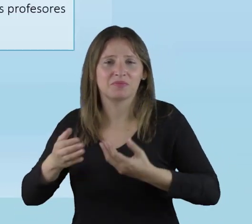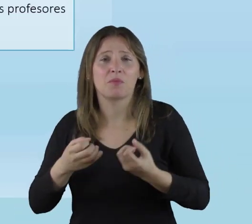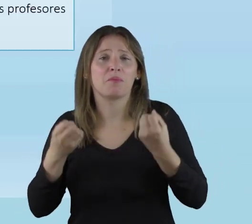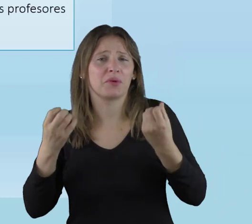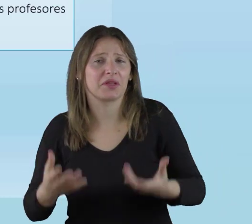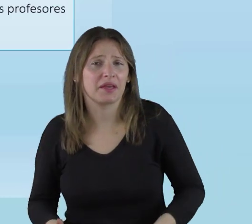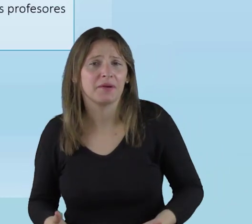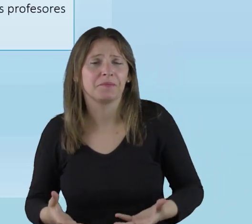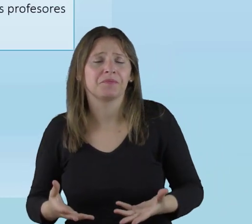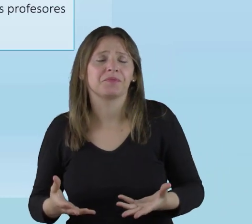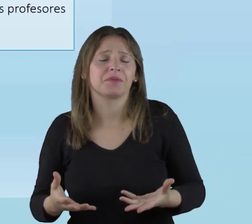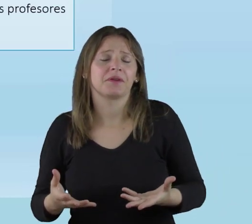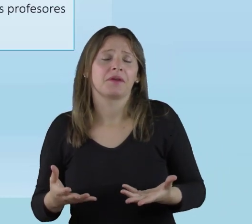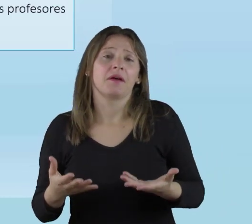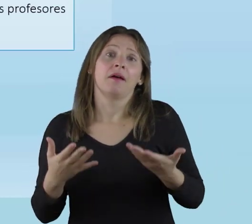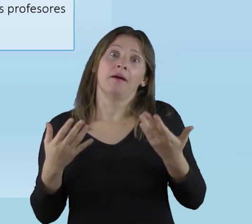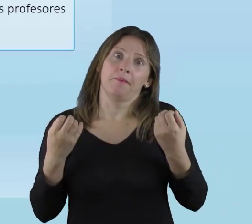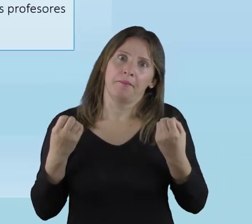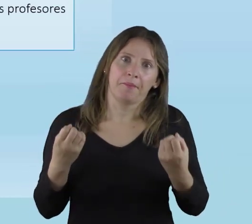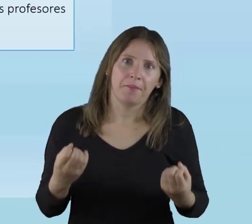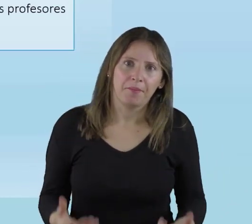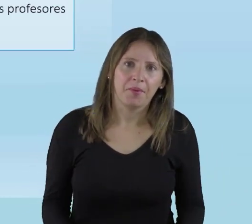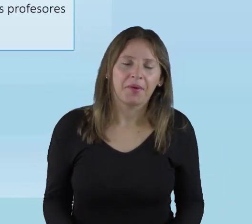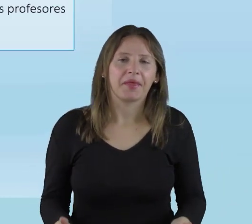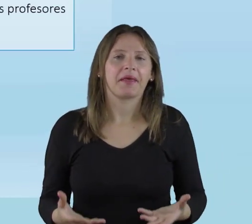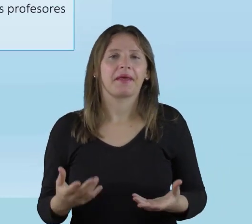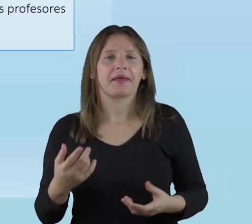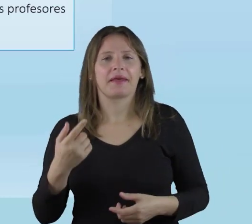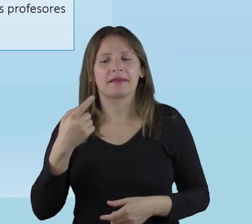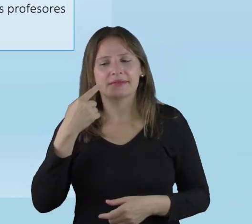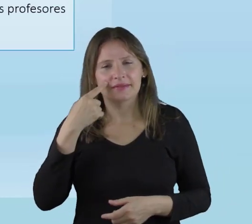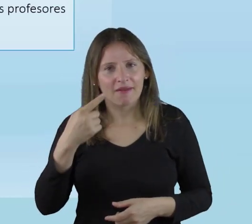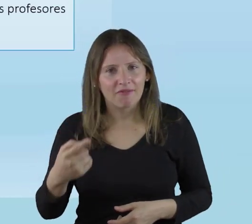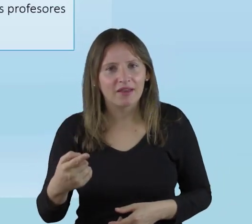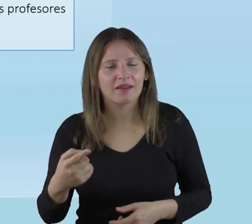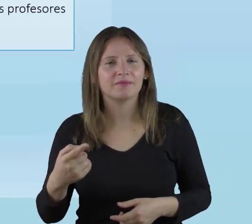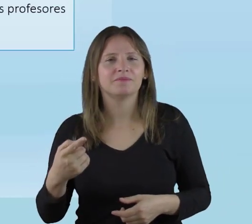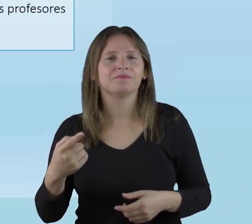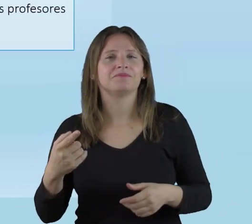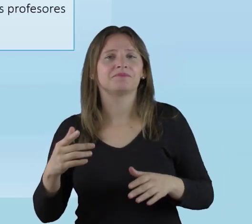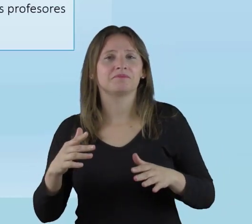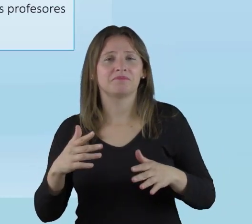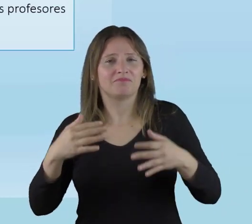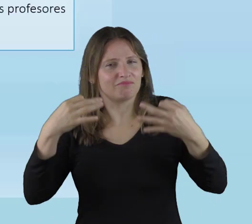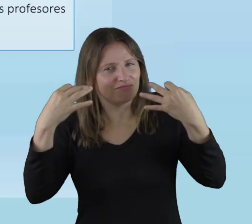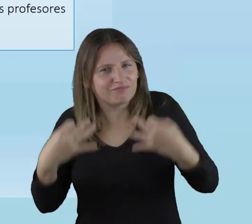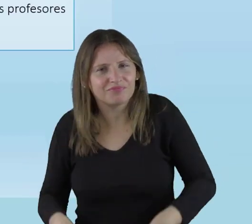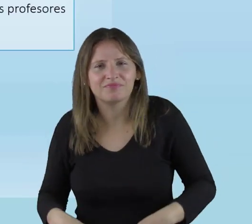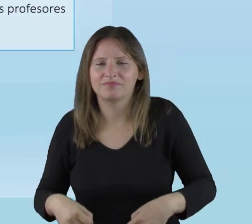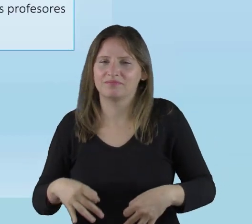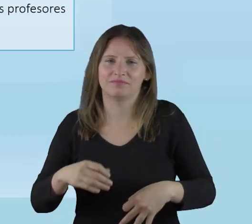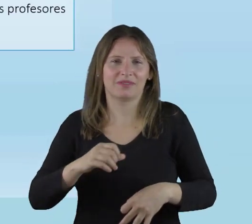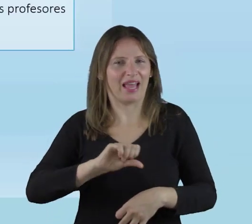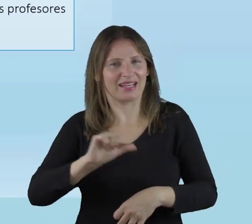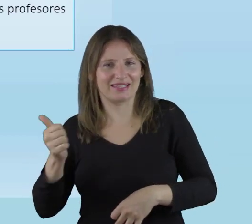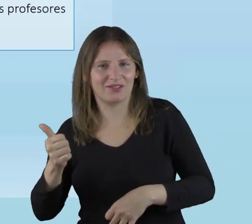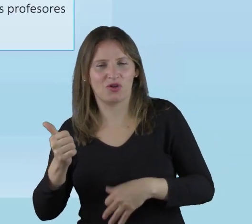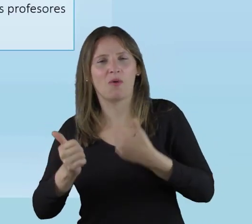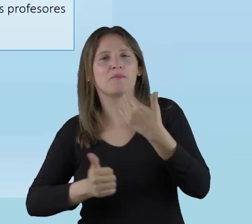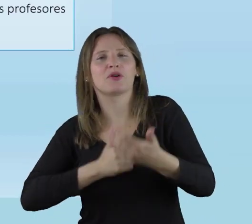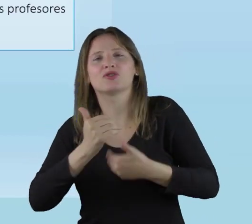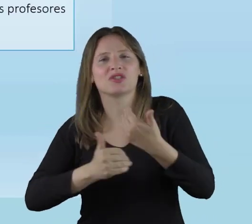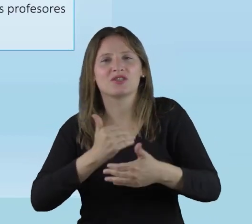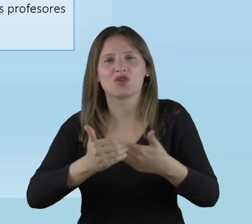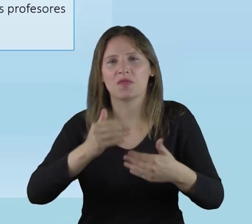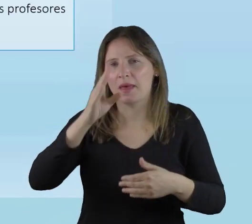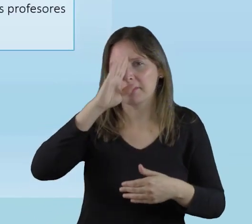espacio, ¿no? ¿Por qué? Porque aquí vemos que para